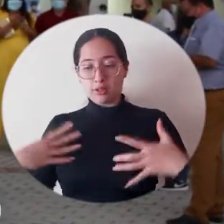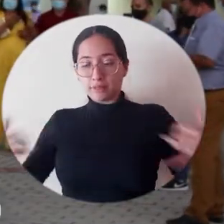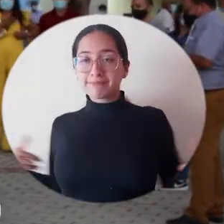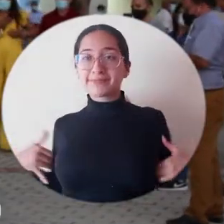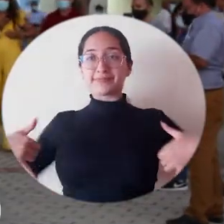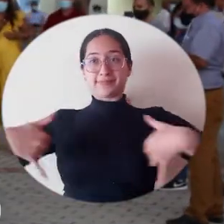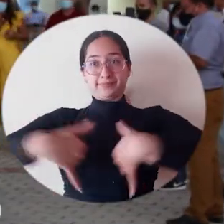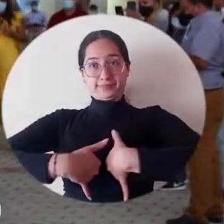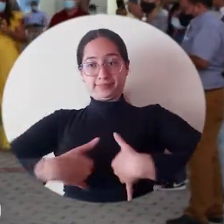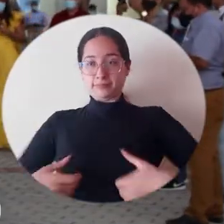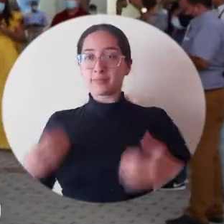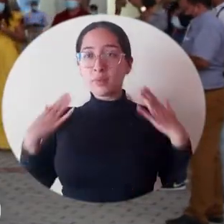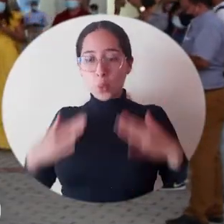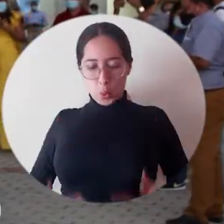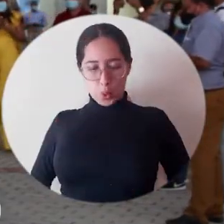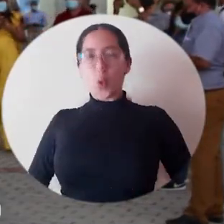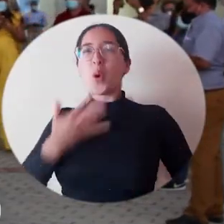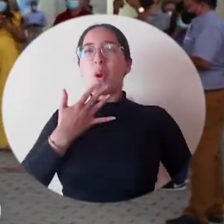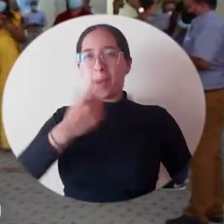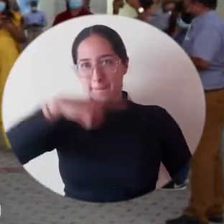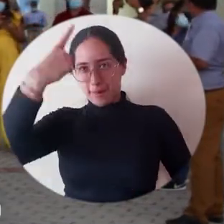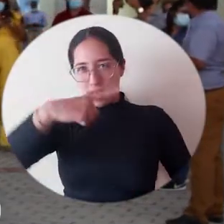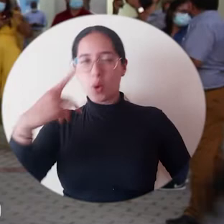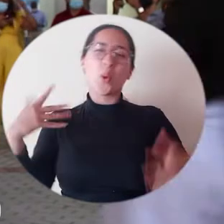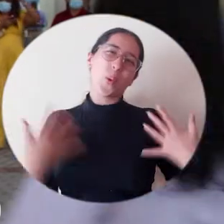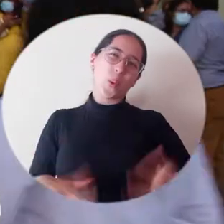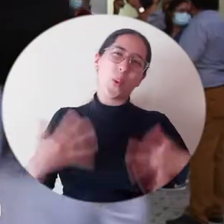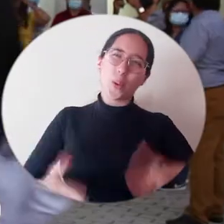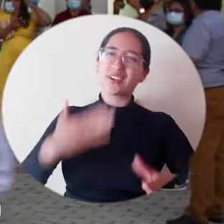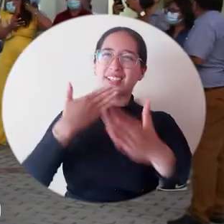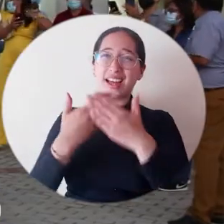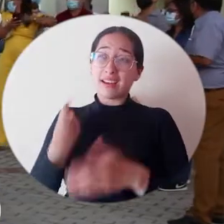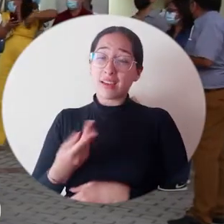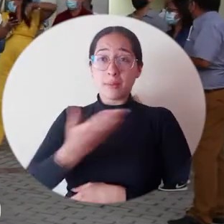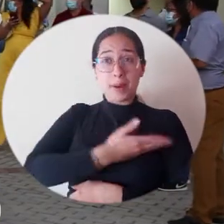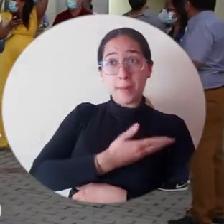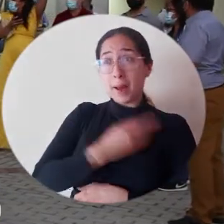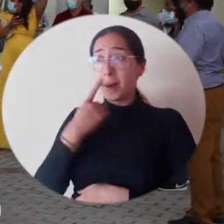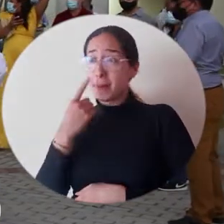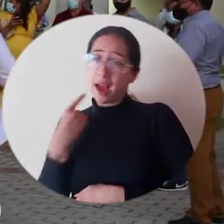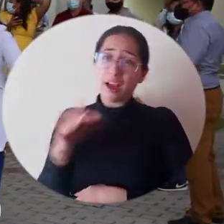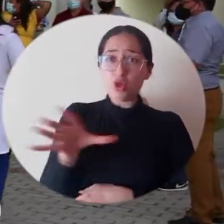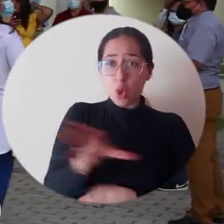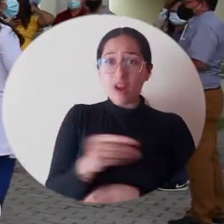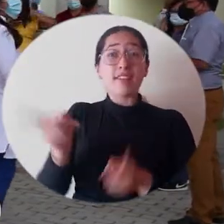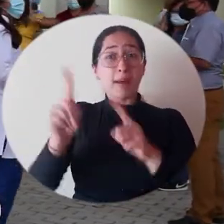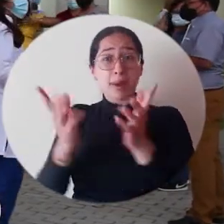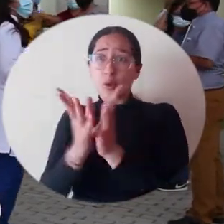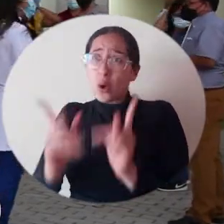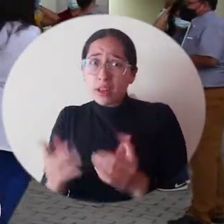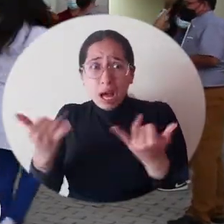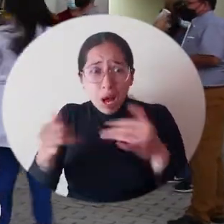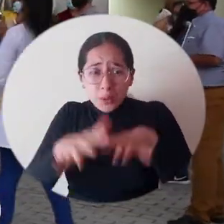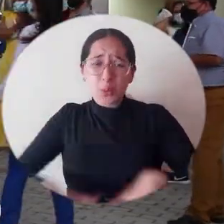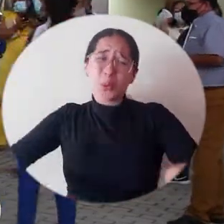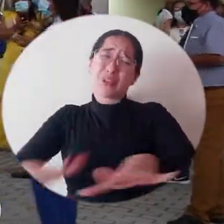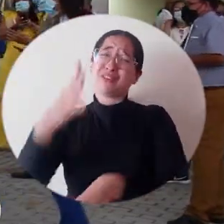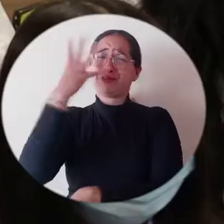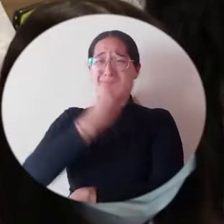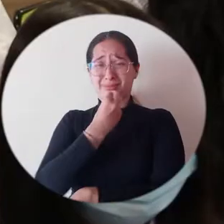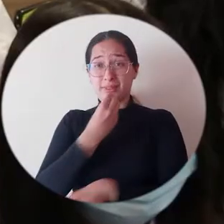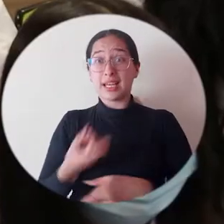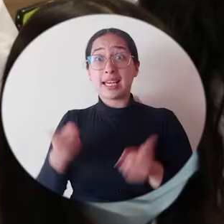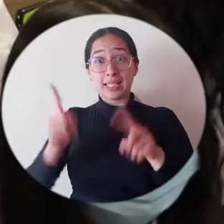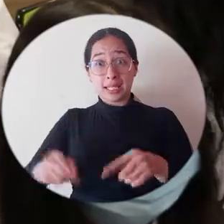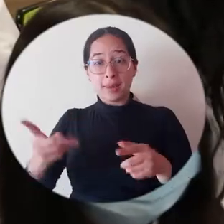para nosotros, para el grupo de docentes, para los papás, las mamás y los mismos estudiantes, es un momento hermoso.